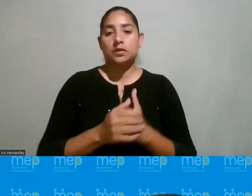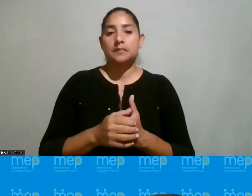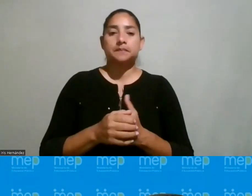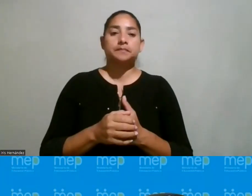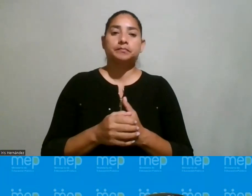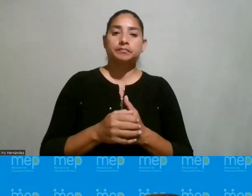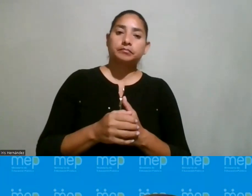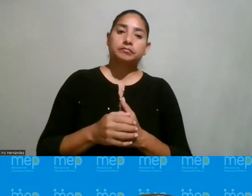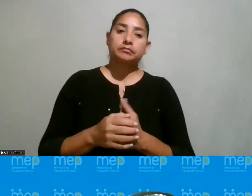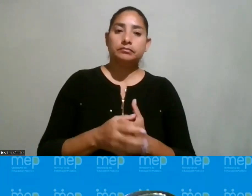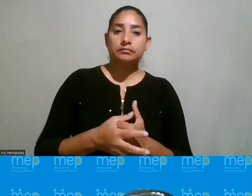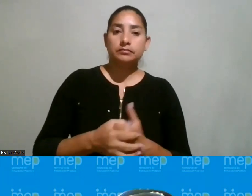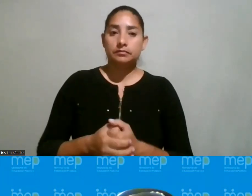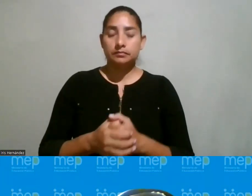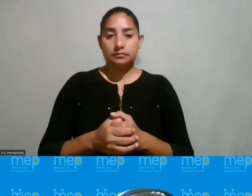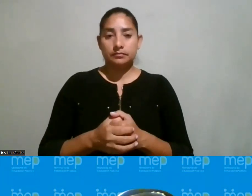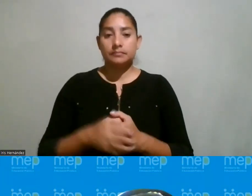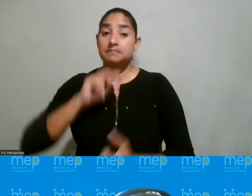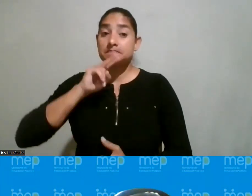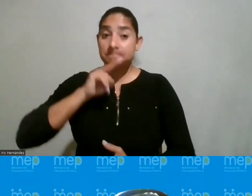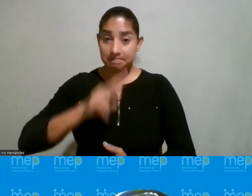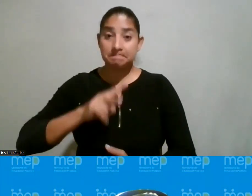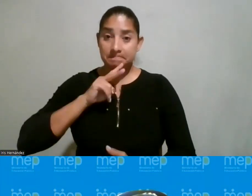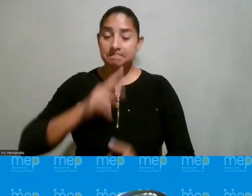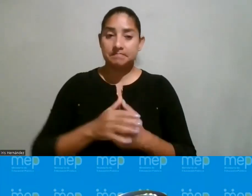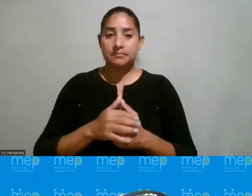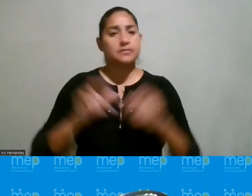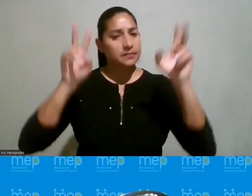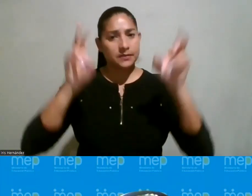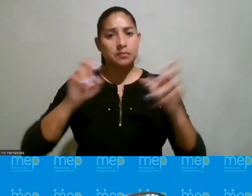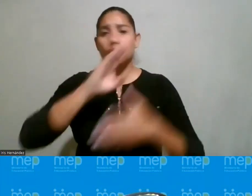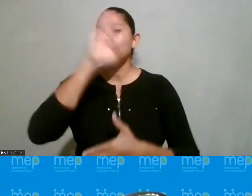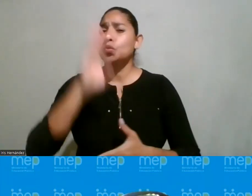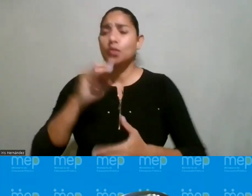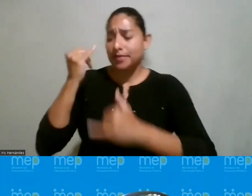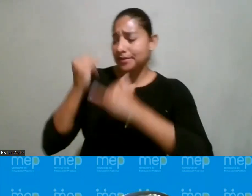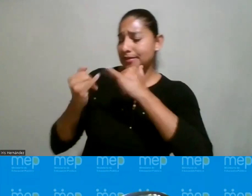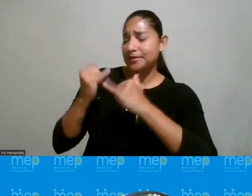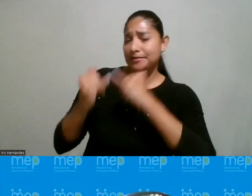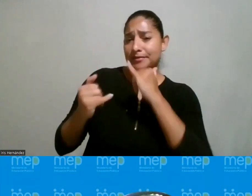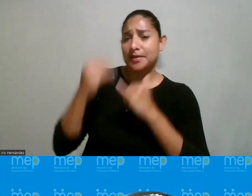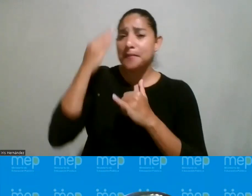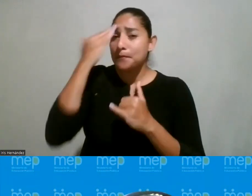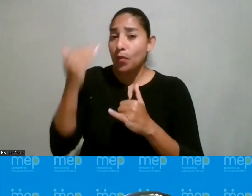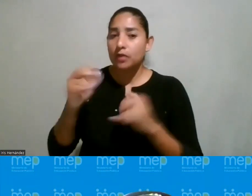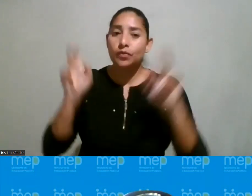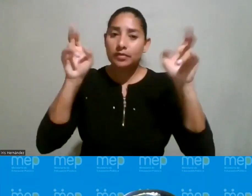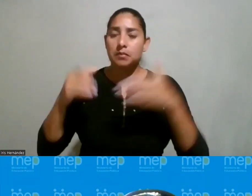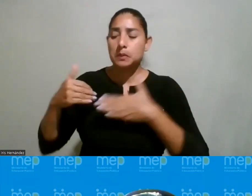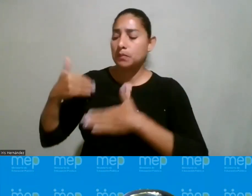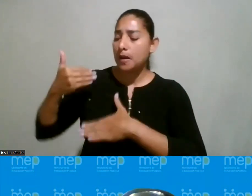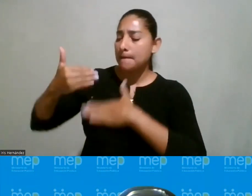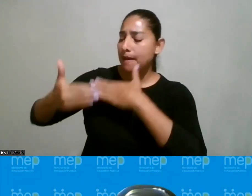Y en realidad es un tema de nunca acabar porque es un tema que venimos con una